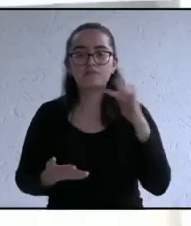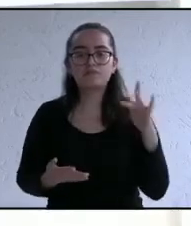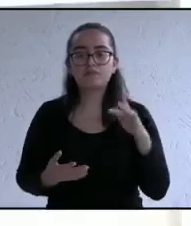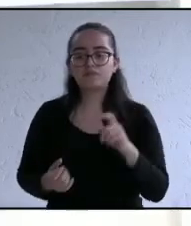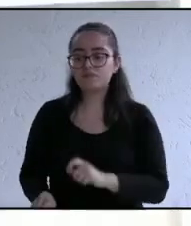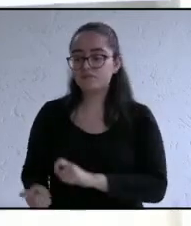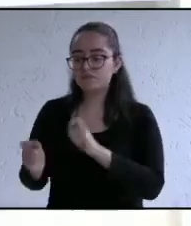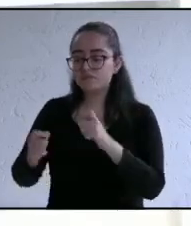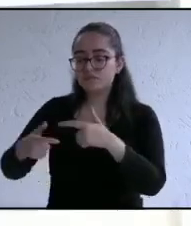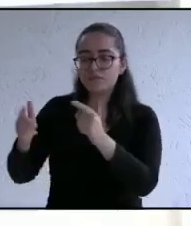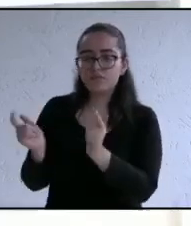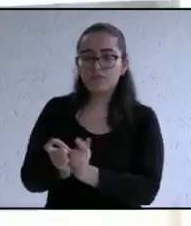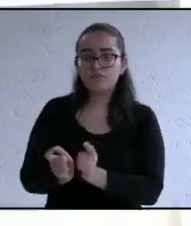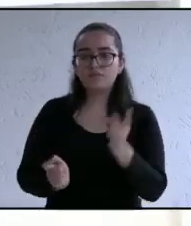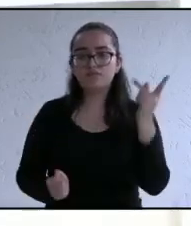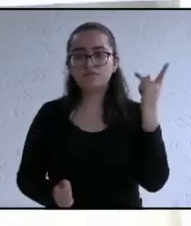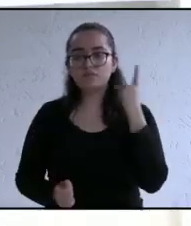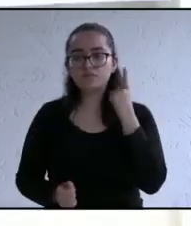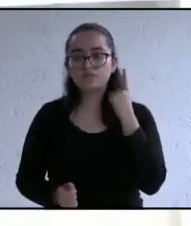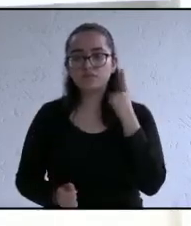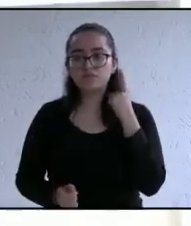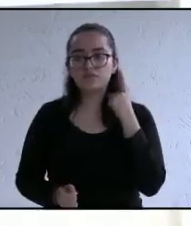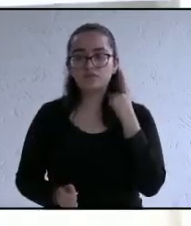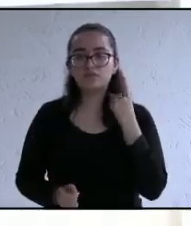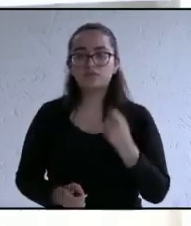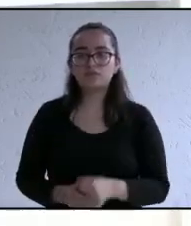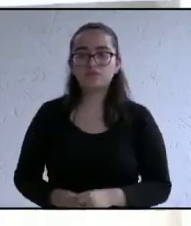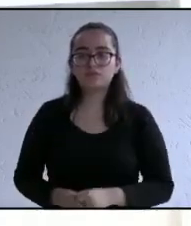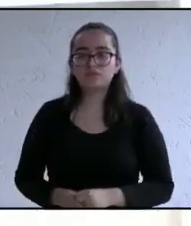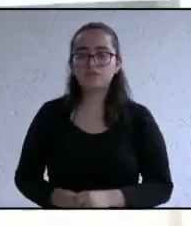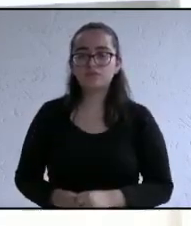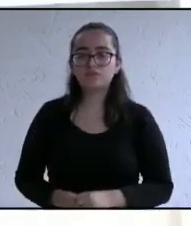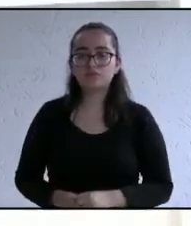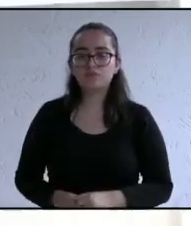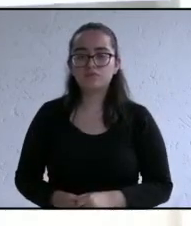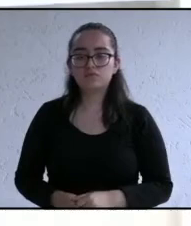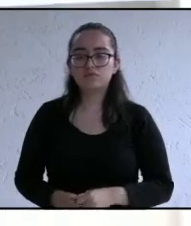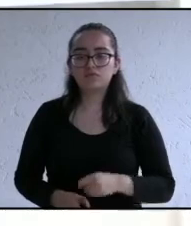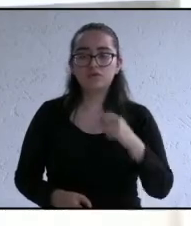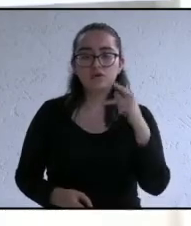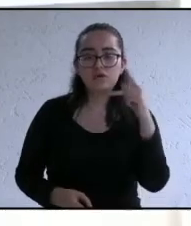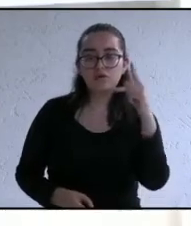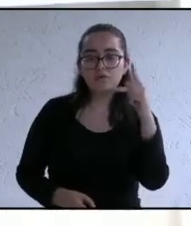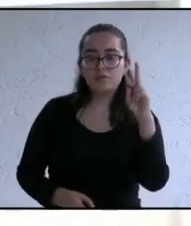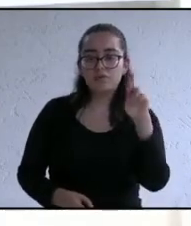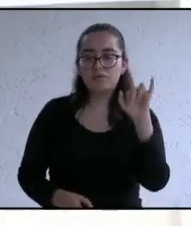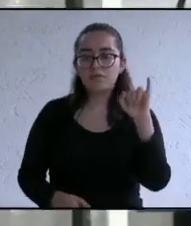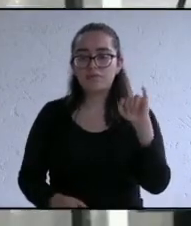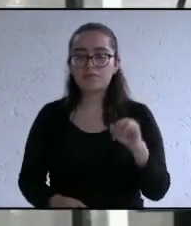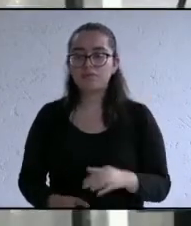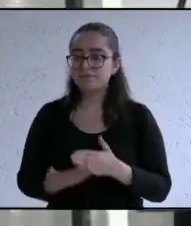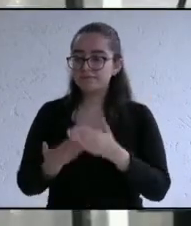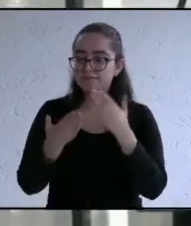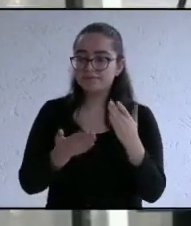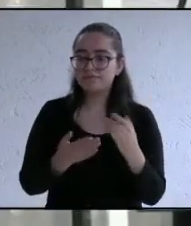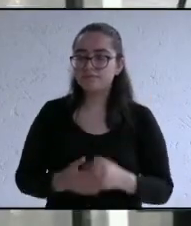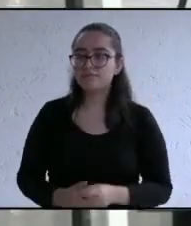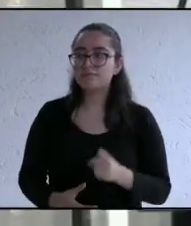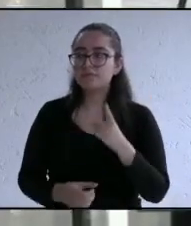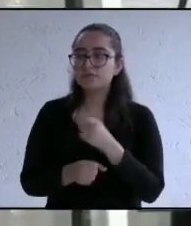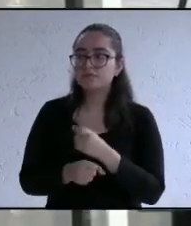turno en esta parte conclusiones y despedida a la candidata del PRI adelante candidata primero que nada